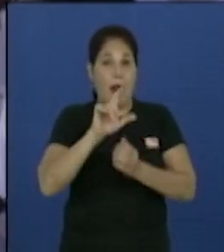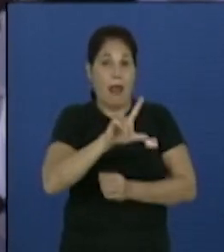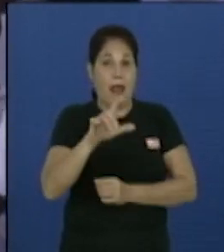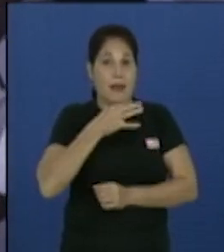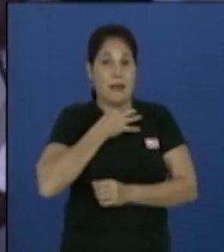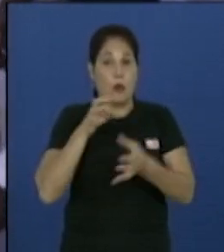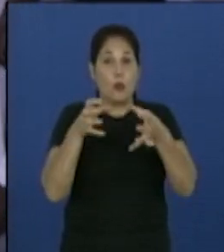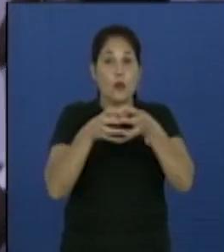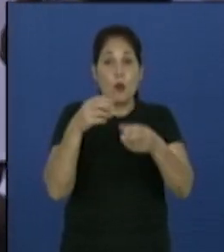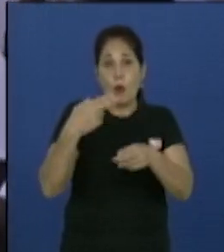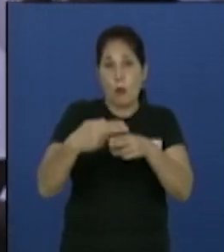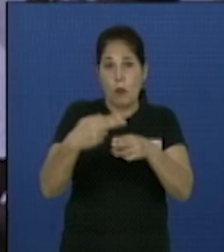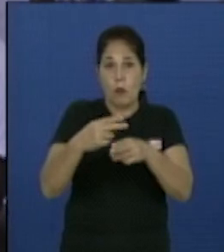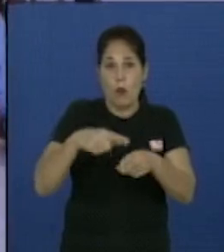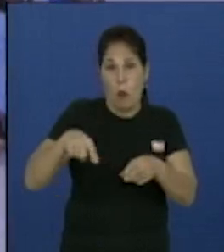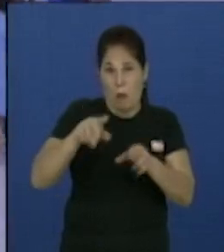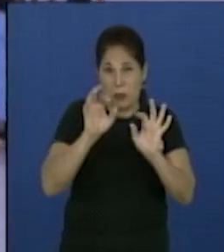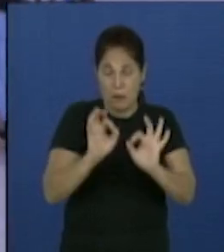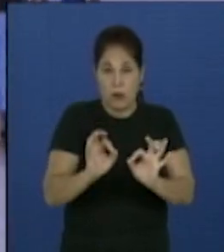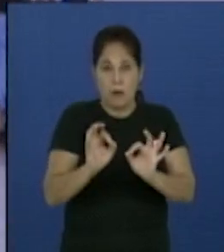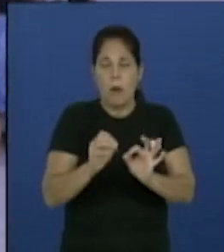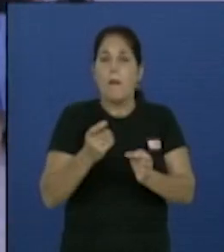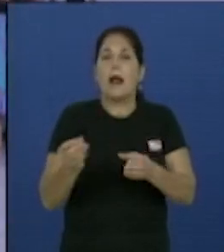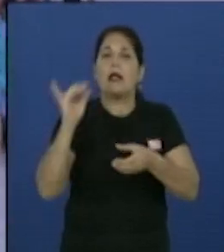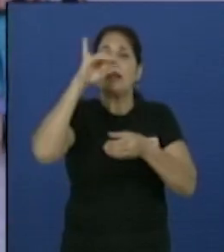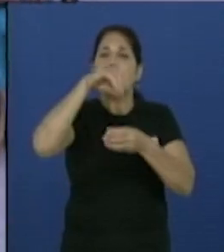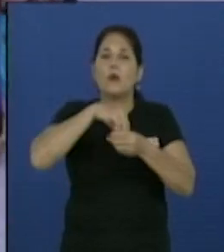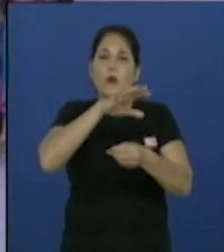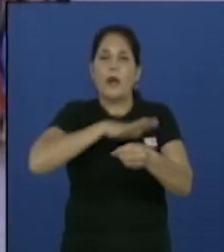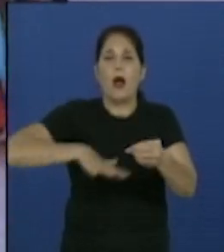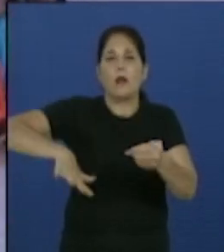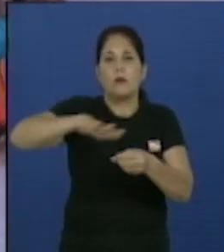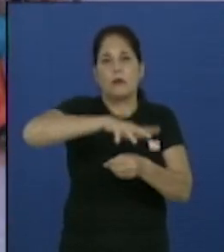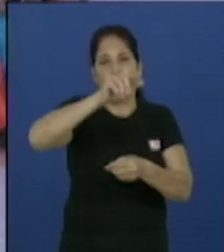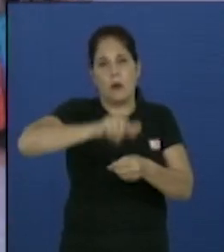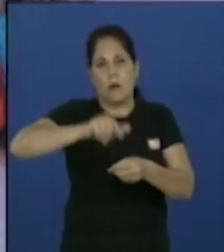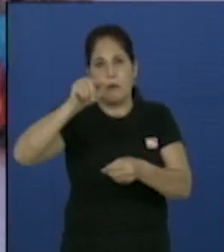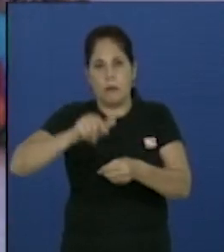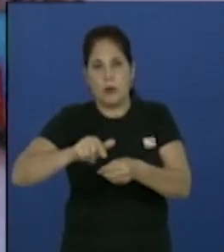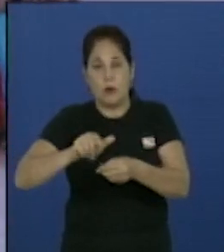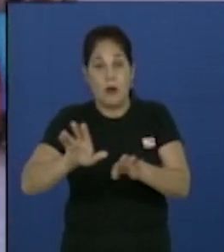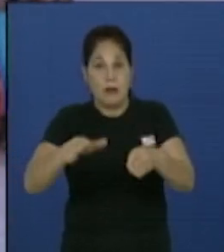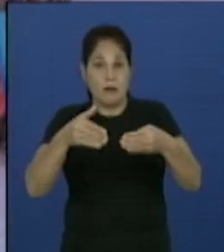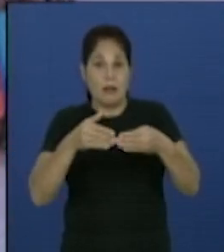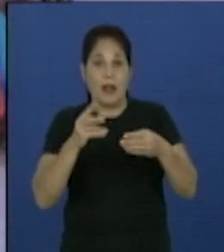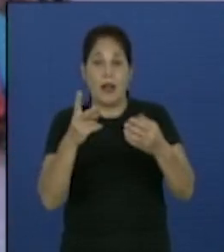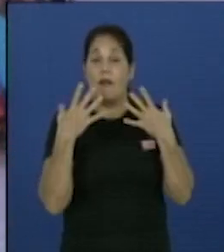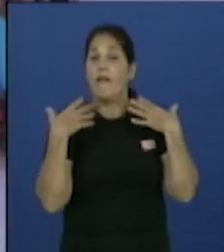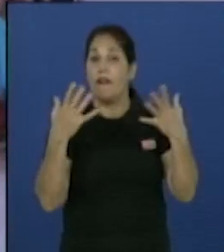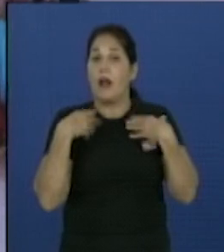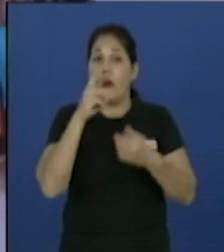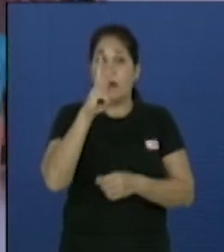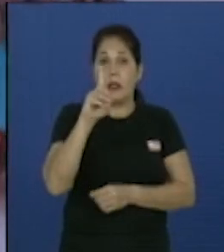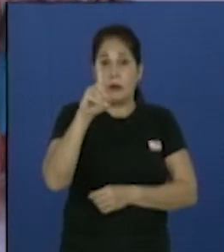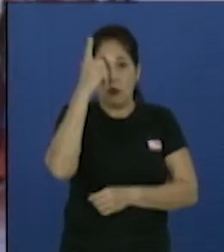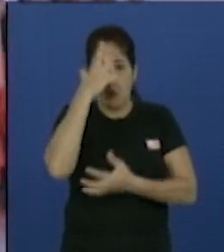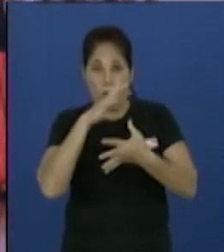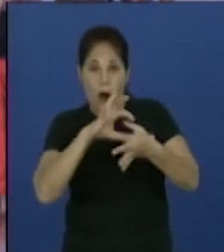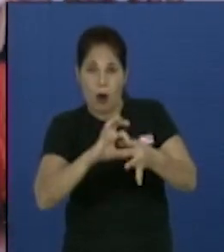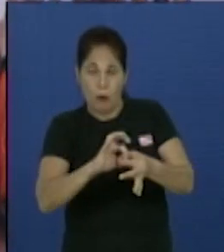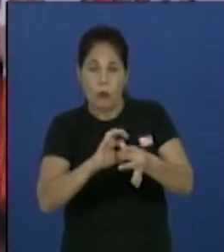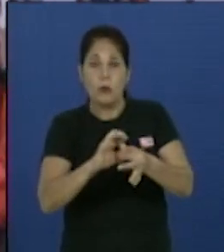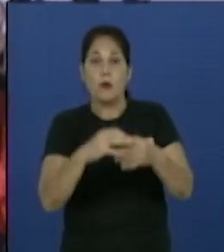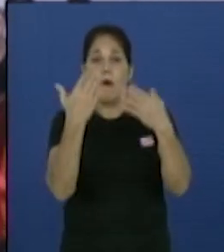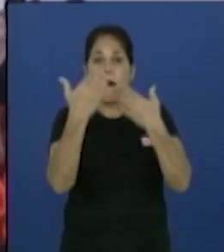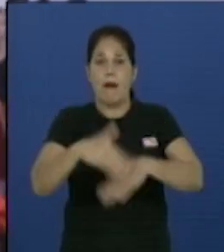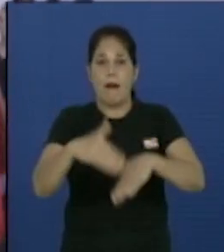de incluir y de no excluir a nadie. Por eso el cierre de este verano va a ser el 31 de agosto en